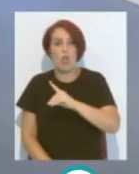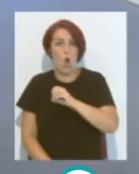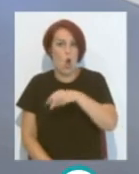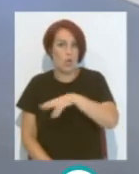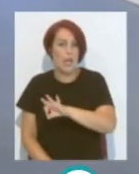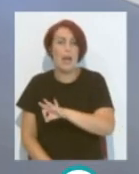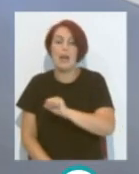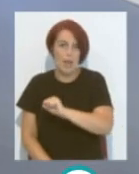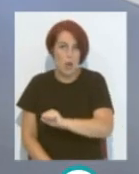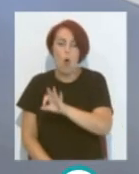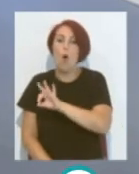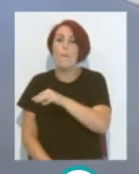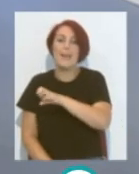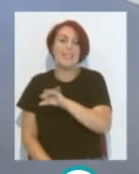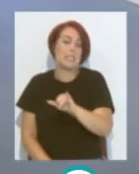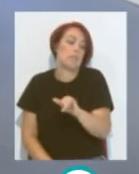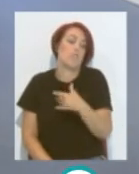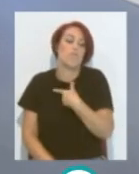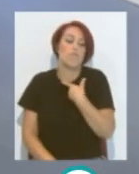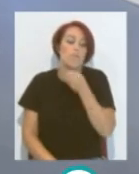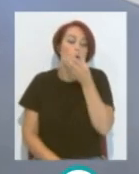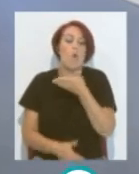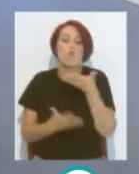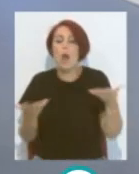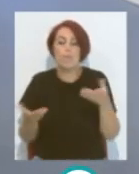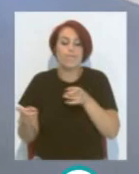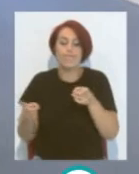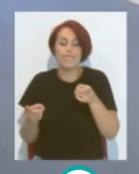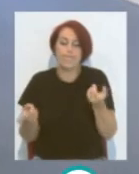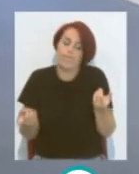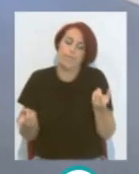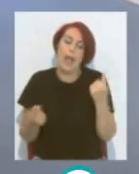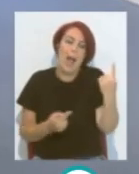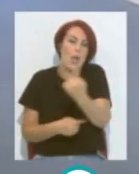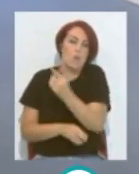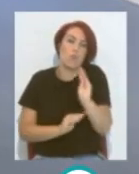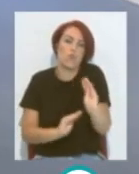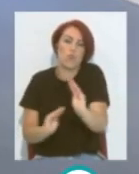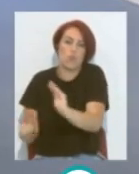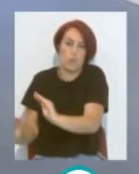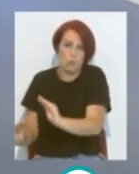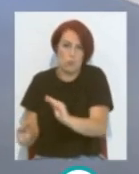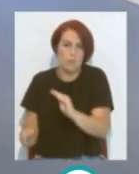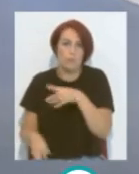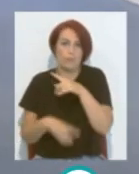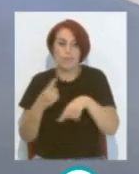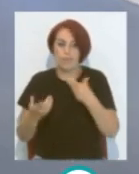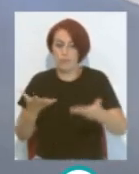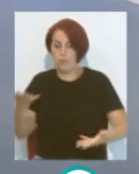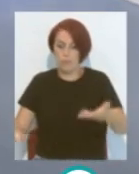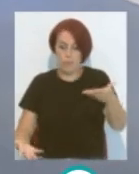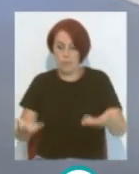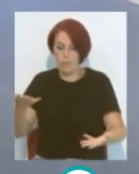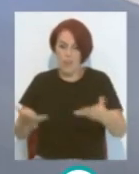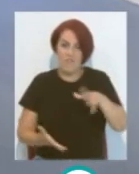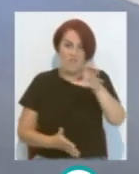tiempo ha sido el máximo exponente Entonces eso ya después está Comparar al